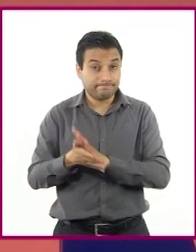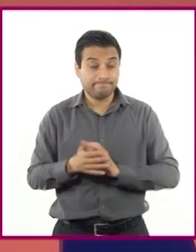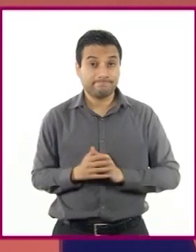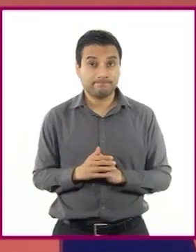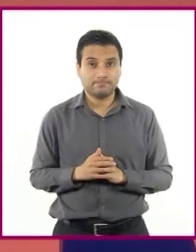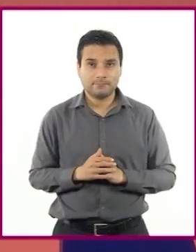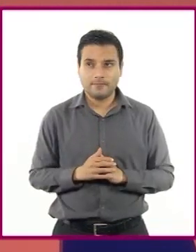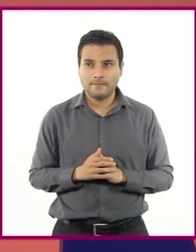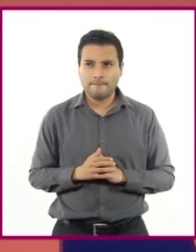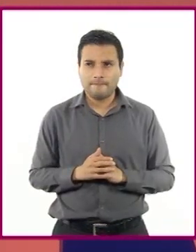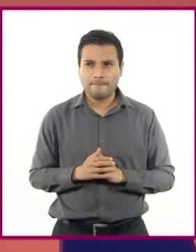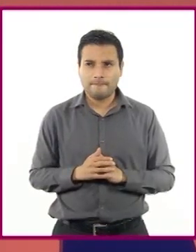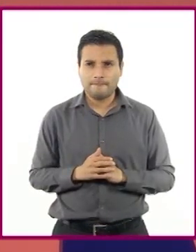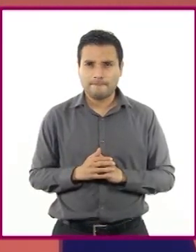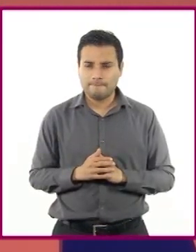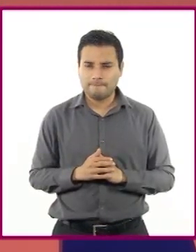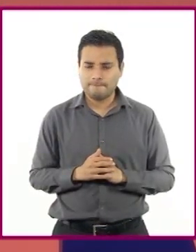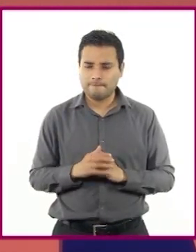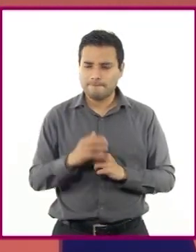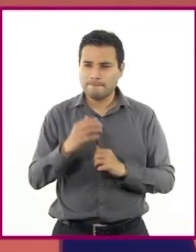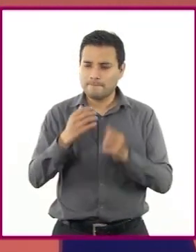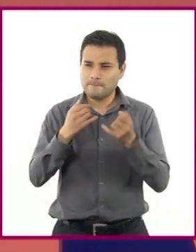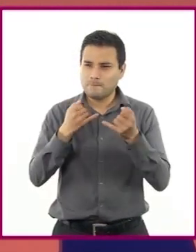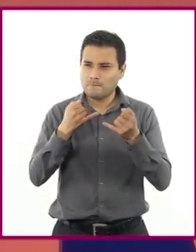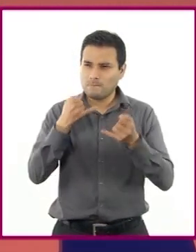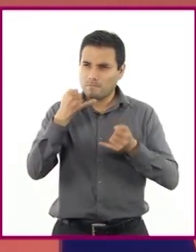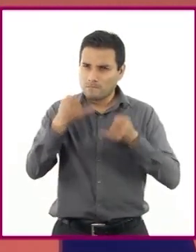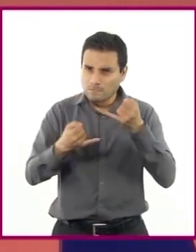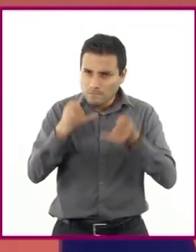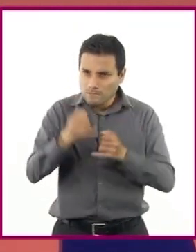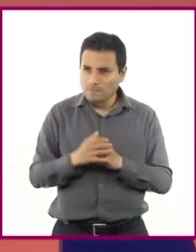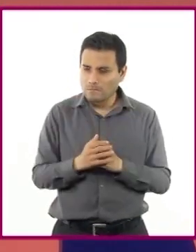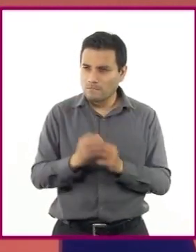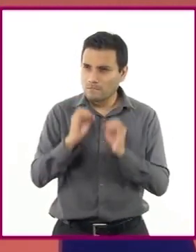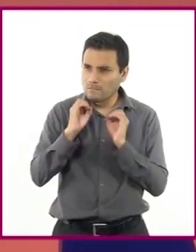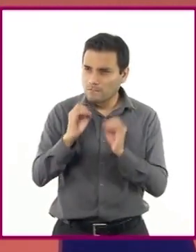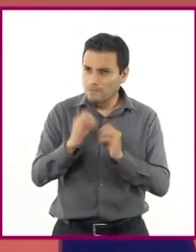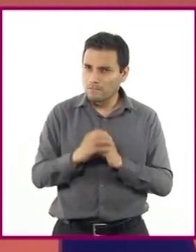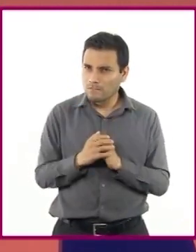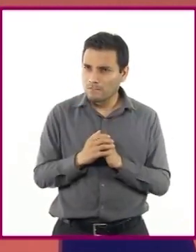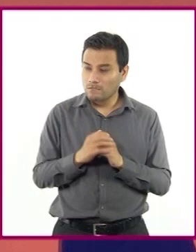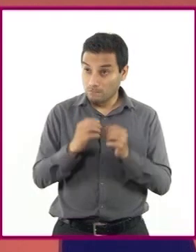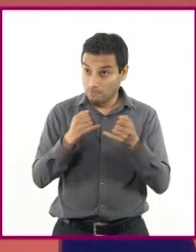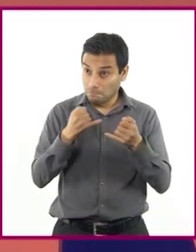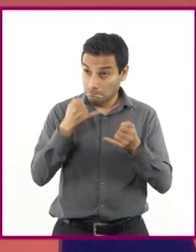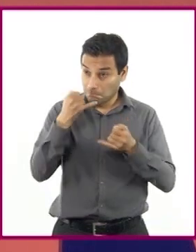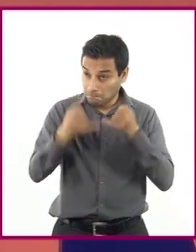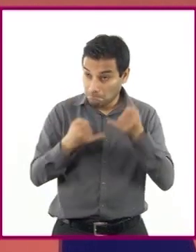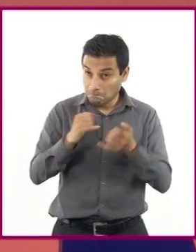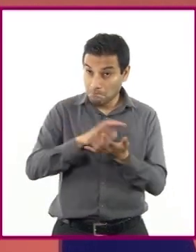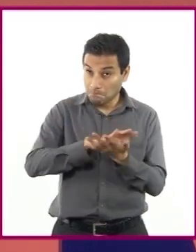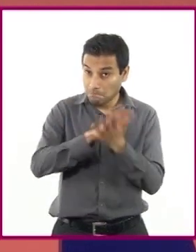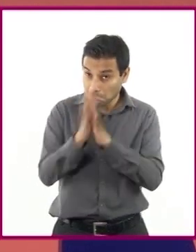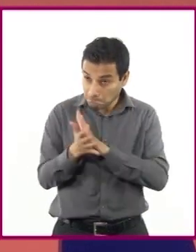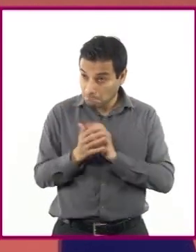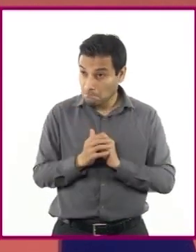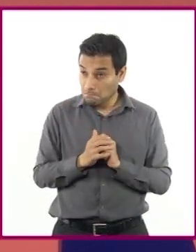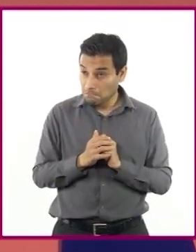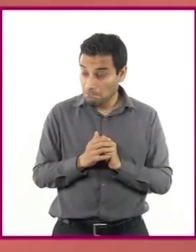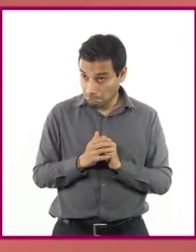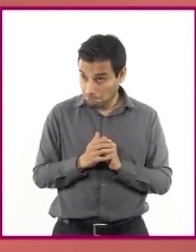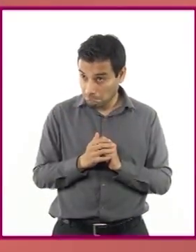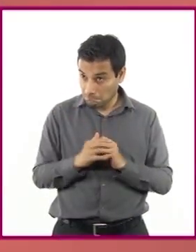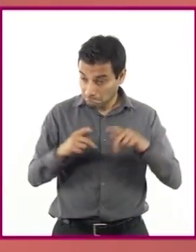¿se refiere a jugar? O, bueno, ¿hay personas que se dedican a jugar, a hacer adaptaciones y a crear historias para